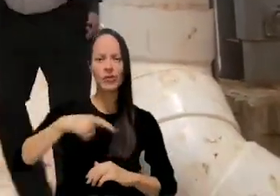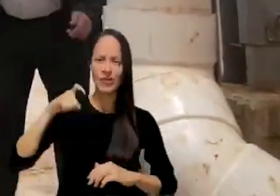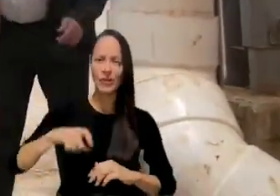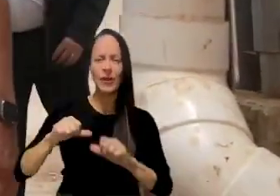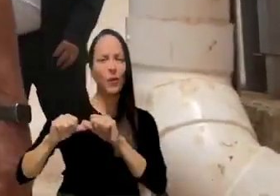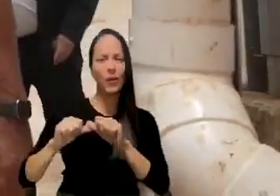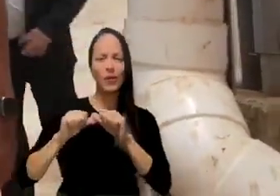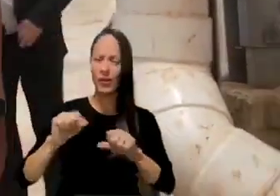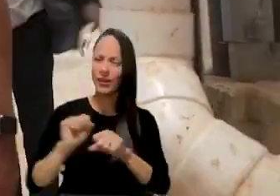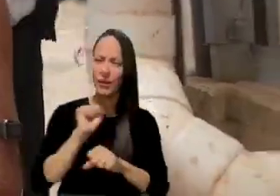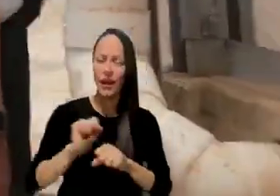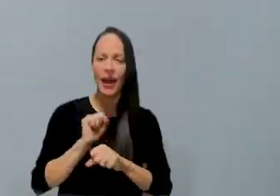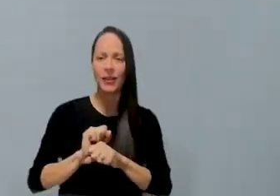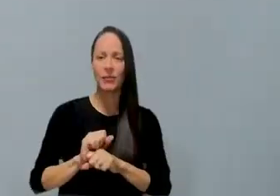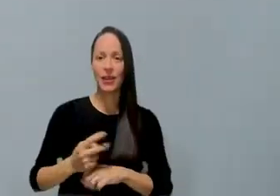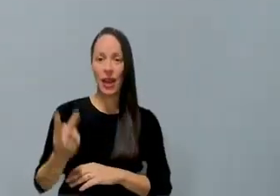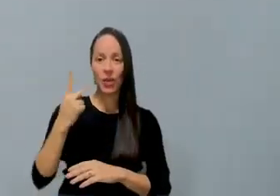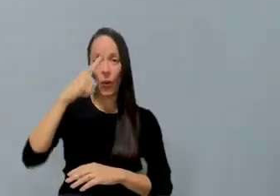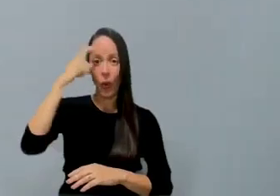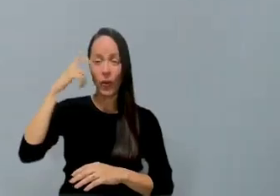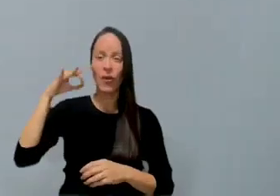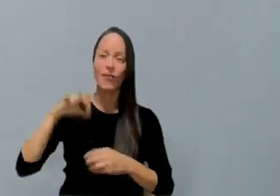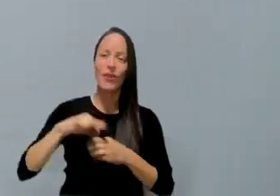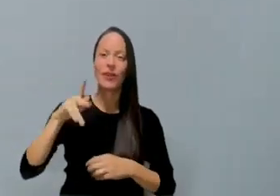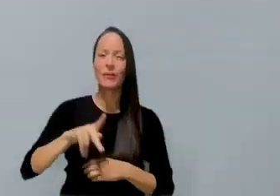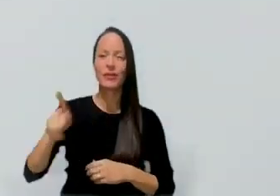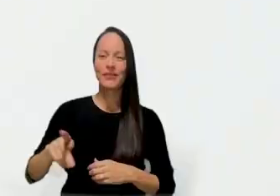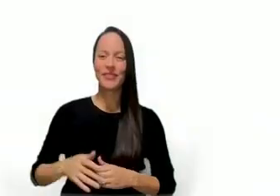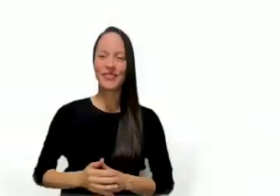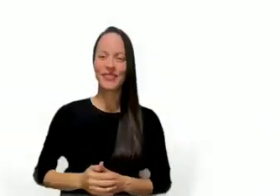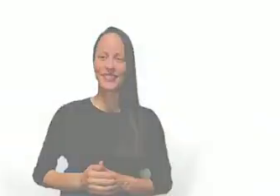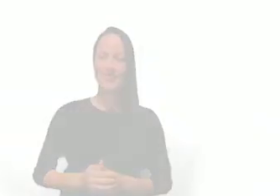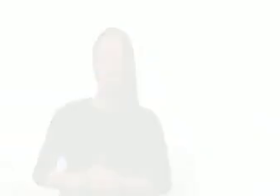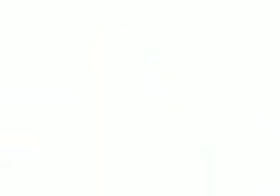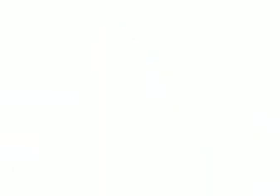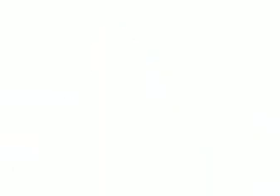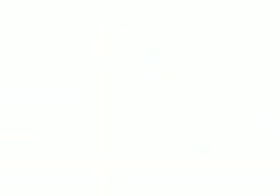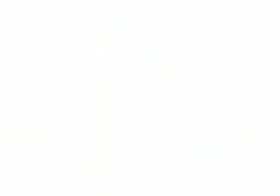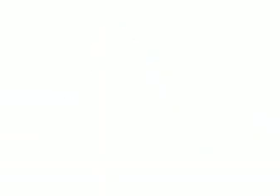a la gran obra de nuestro gobernador. El 2 de junio, sal a votar por Pierluisi.